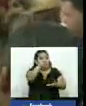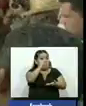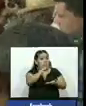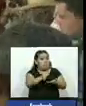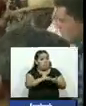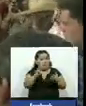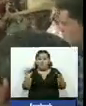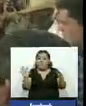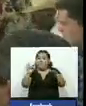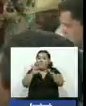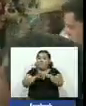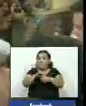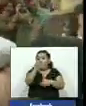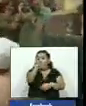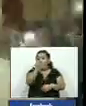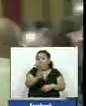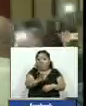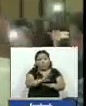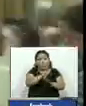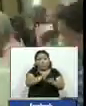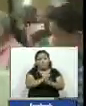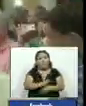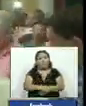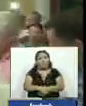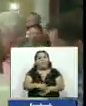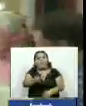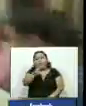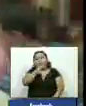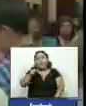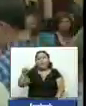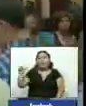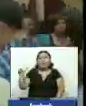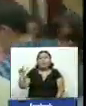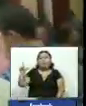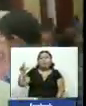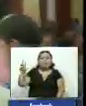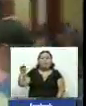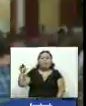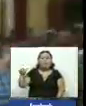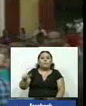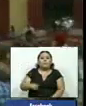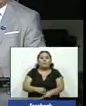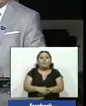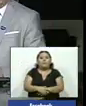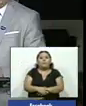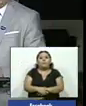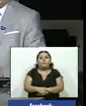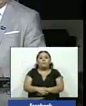sus lazos con Venezuela Anne-Marie García Associated Press